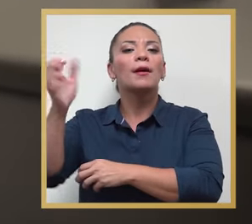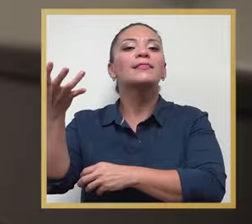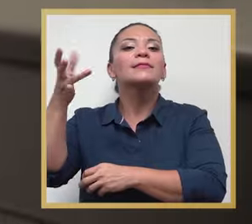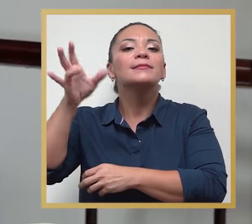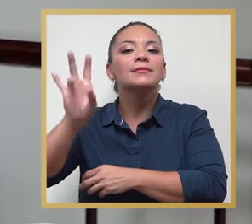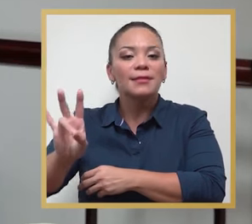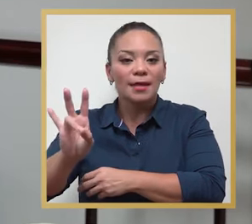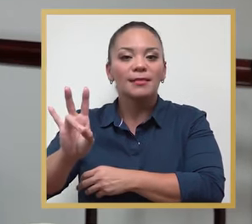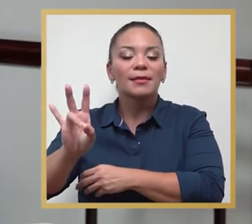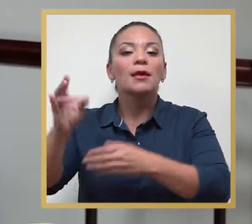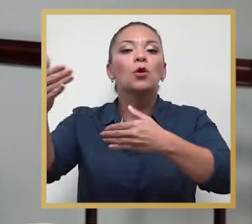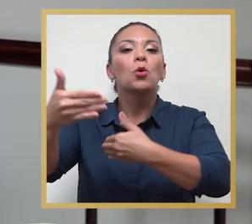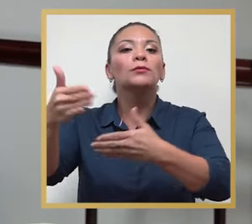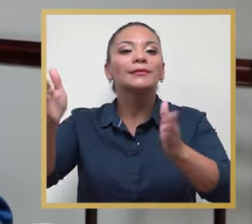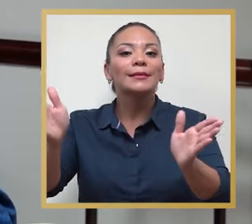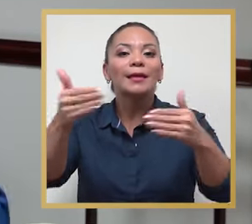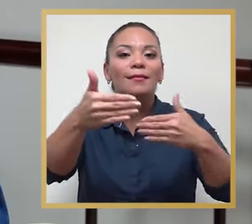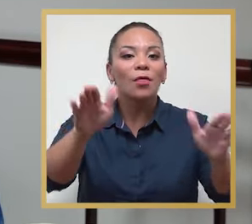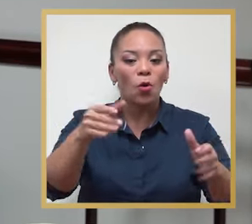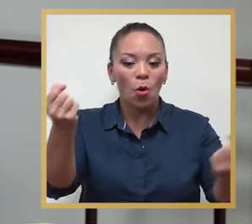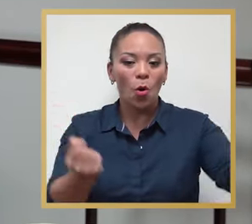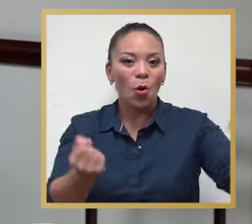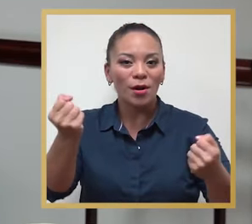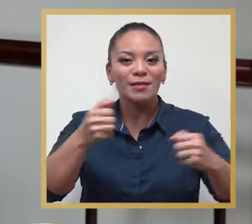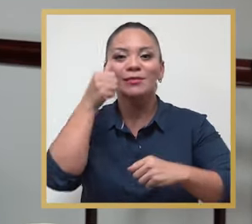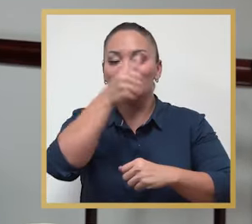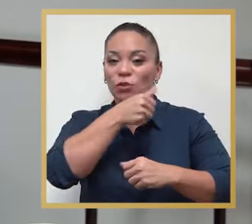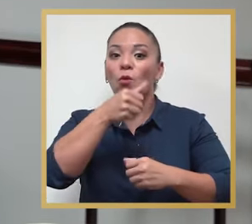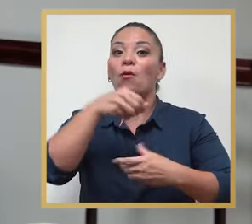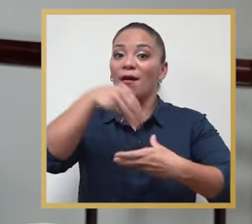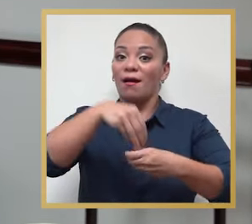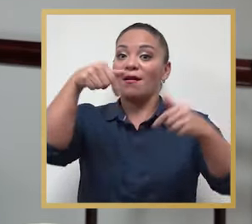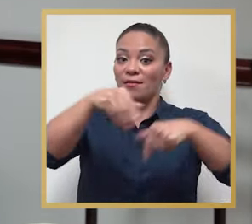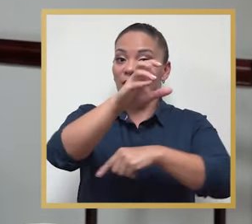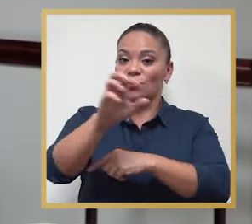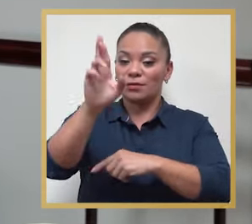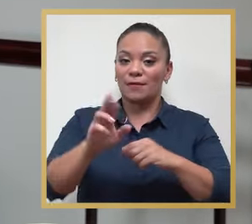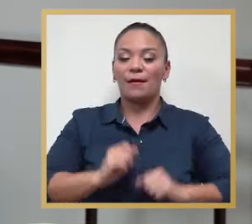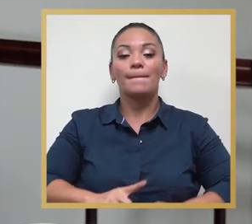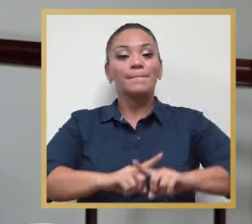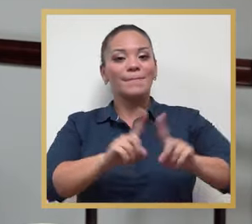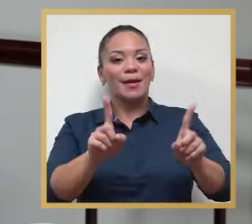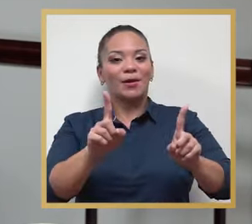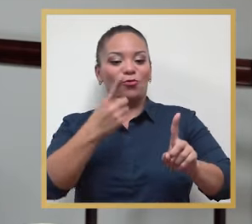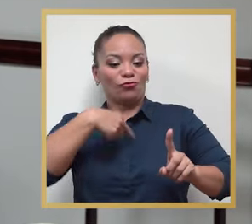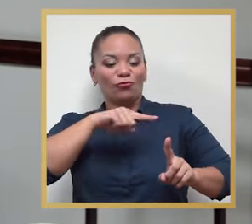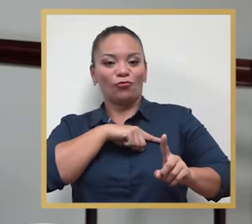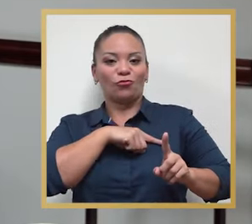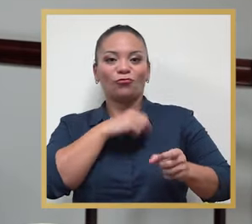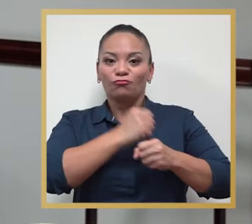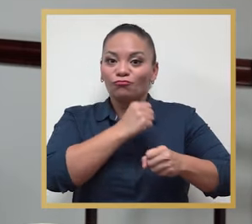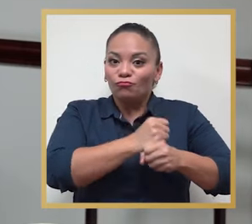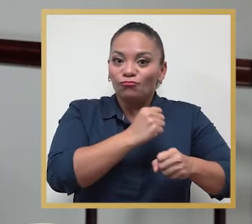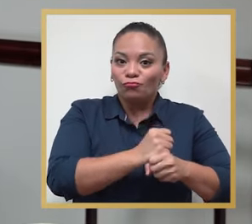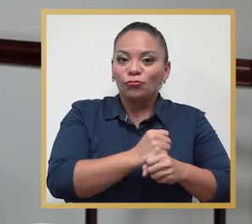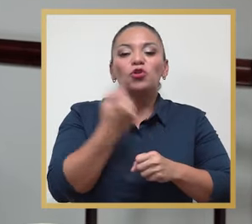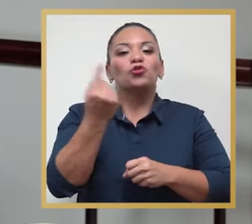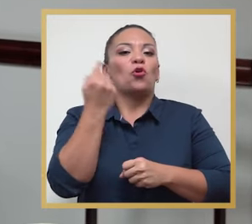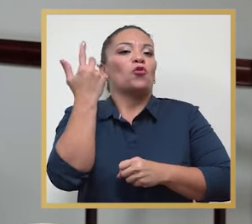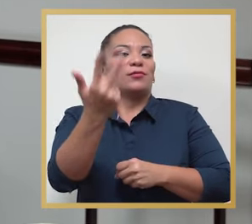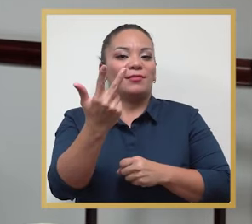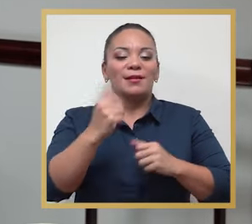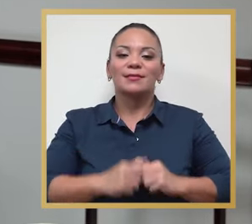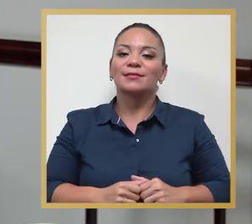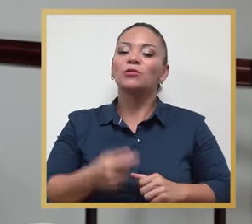contenedores con droga procedente de nuestro país. Con la operación nuestra, tres, vamos a seguir esta